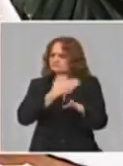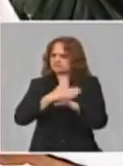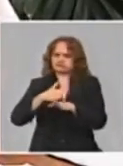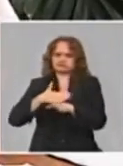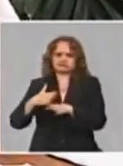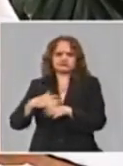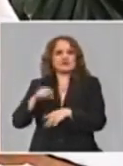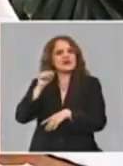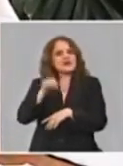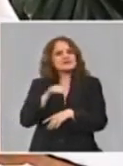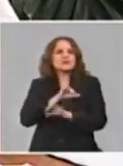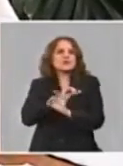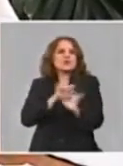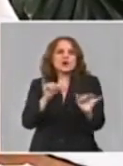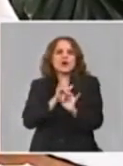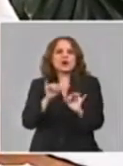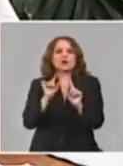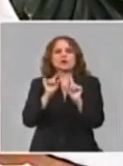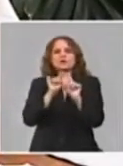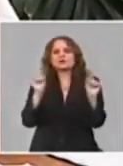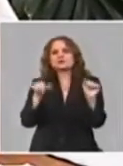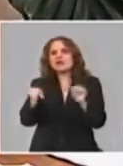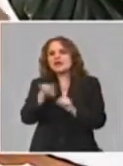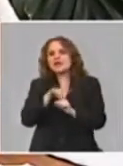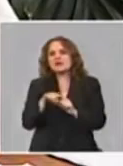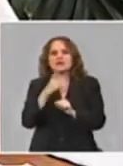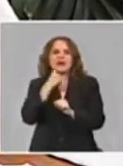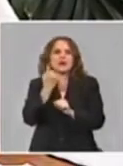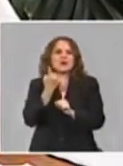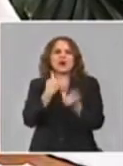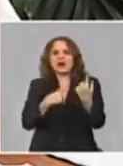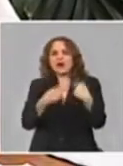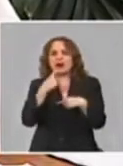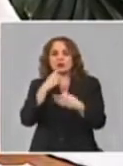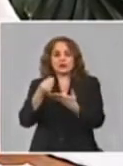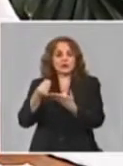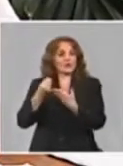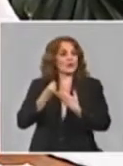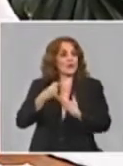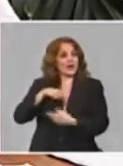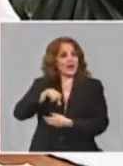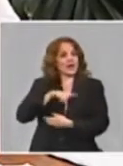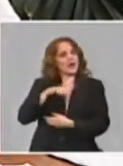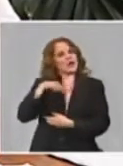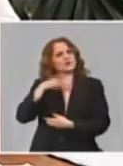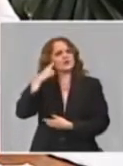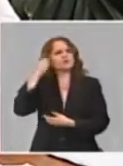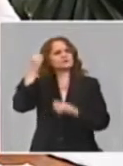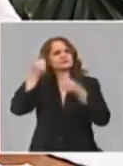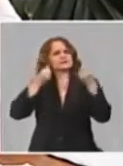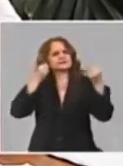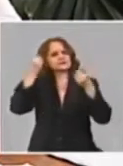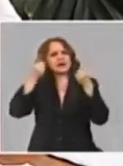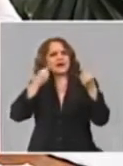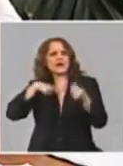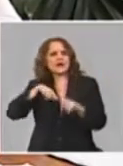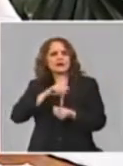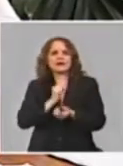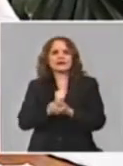creo que ese es un tema que nos ha permitido, Randy, yo reflexionaba hoy de que